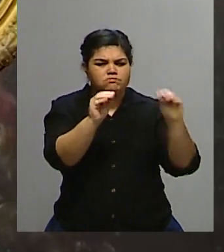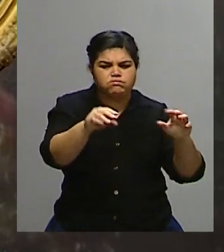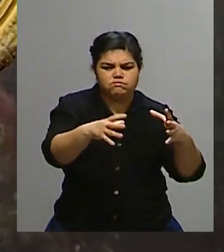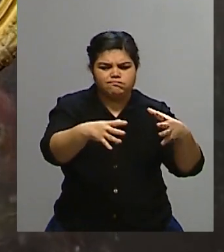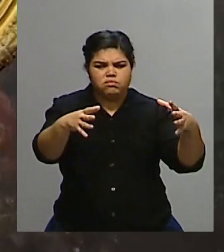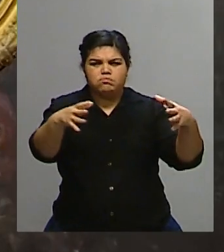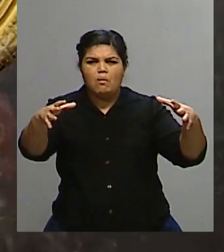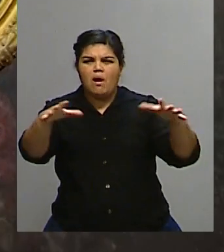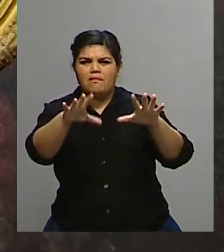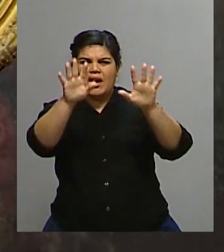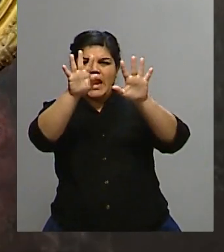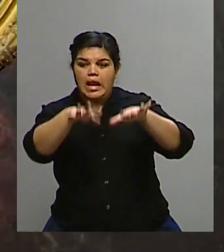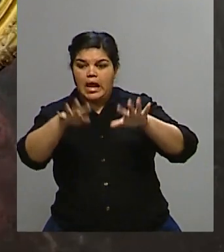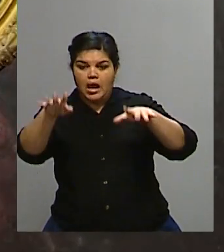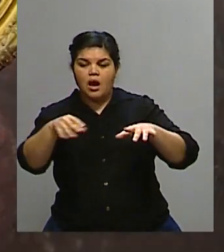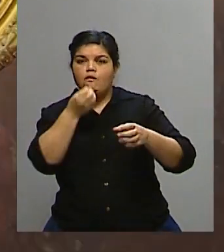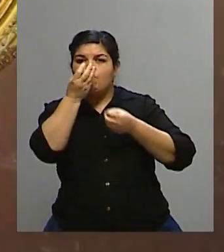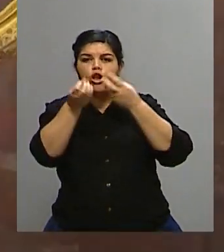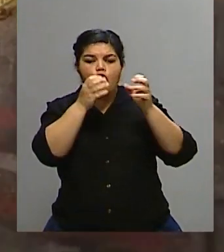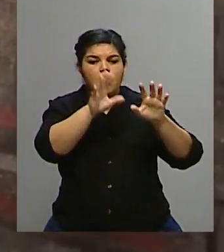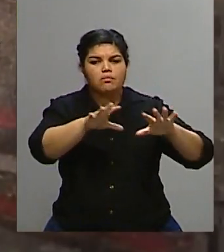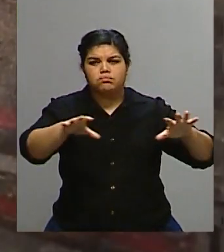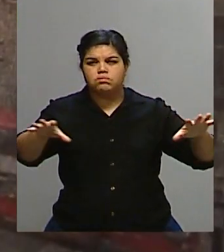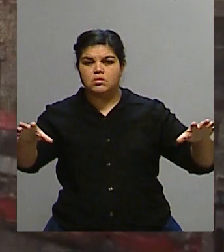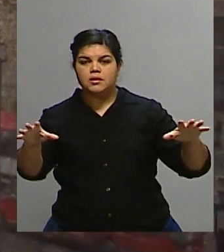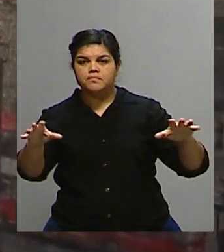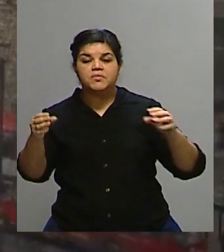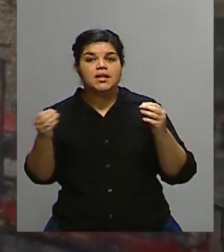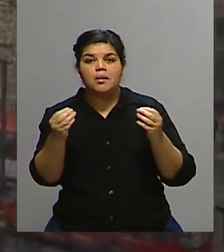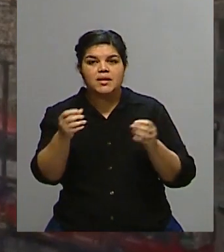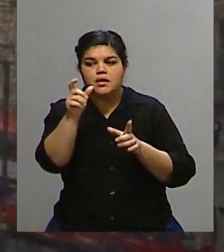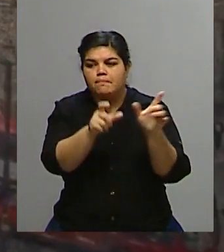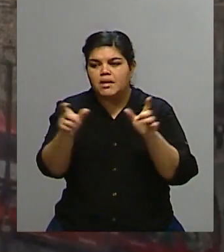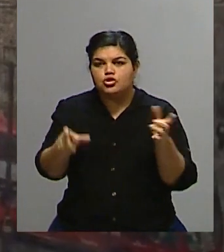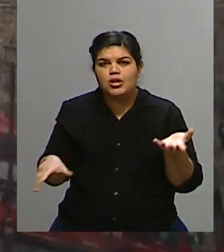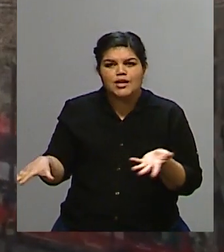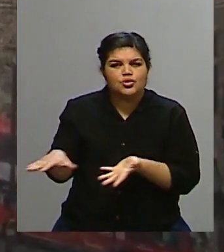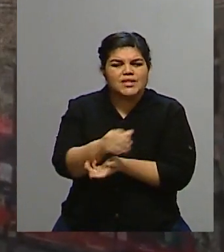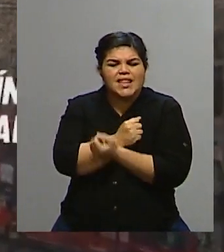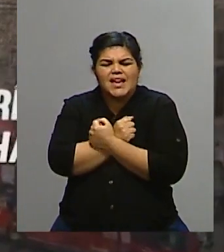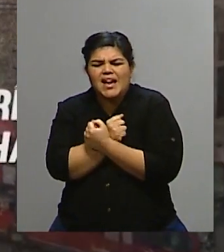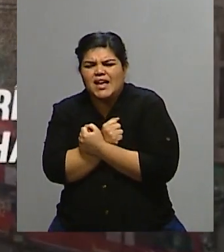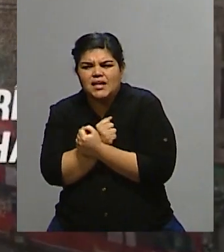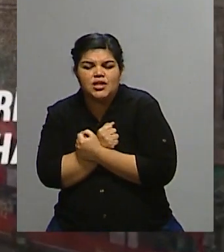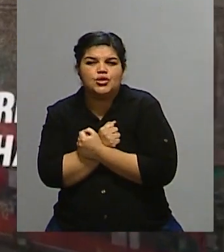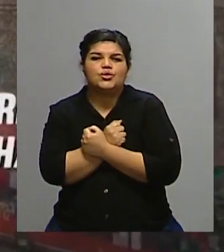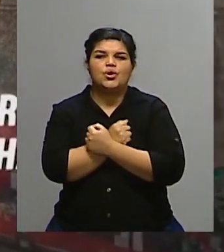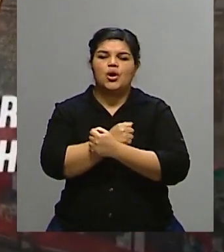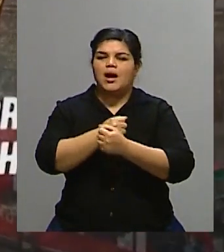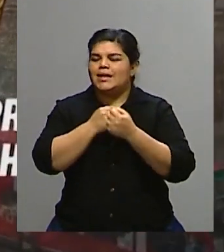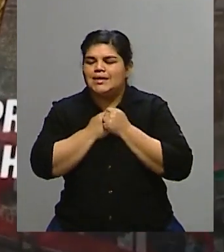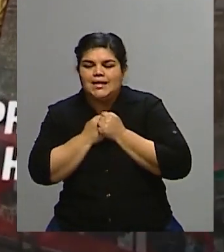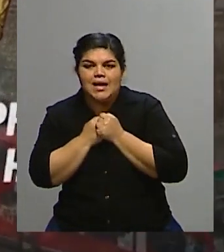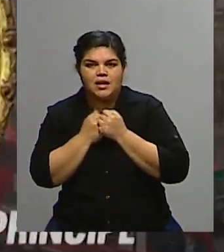la gente la quería y le daba demostraciones de cariño. Y estaba muy enojada con la reina, porque la